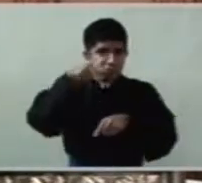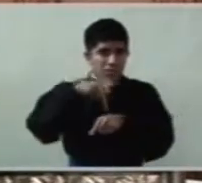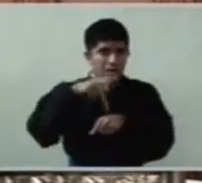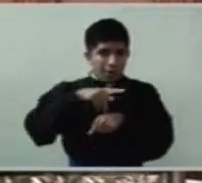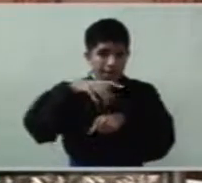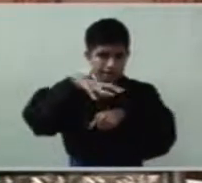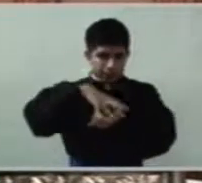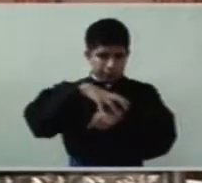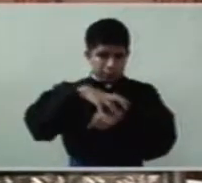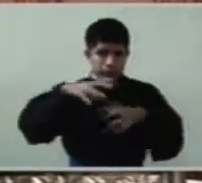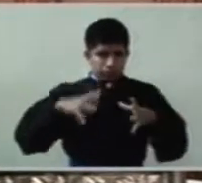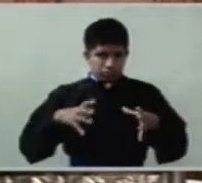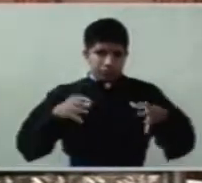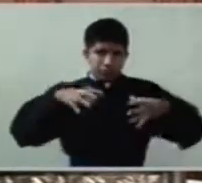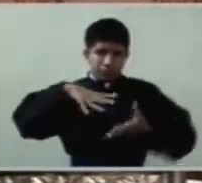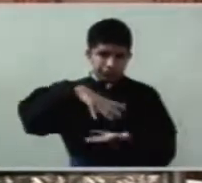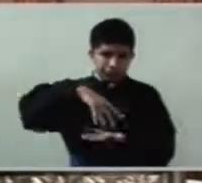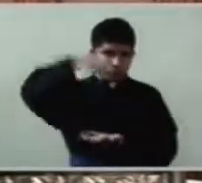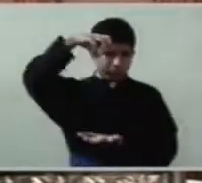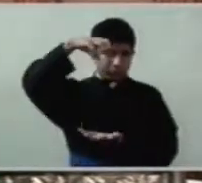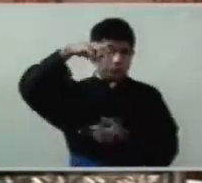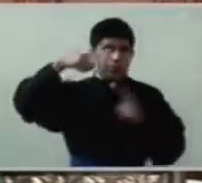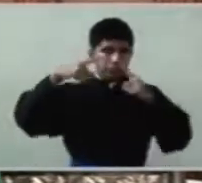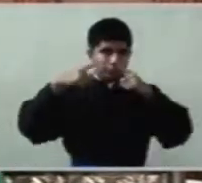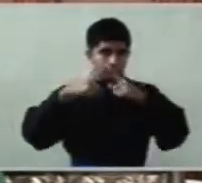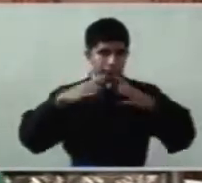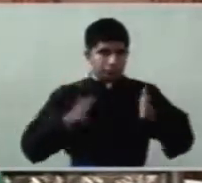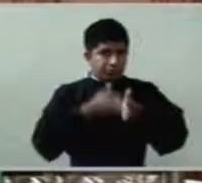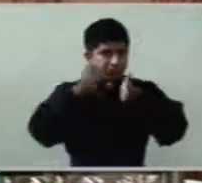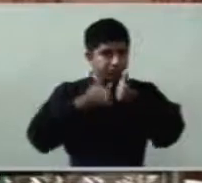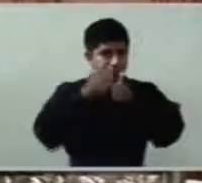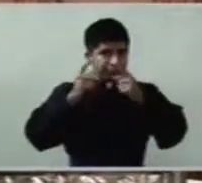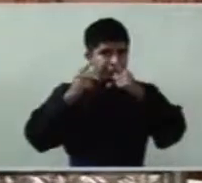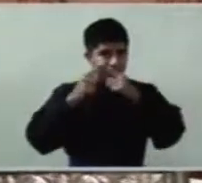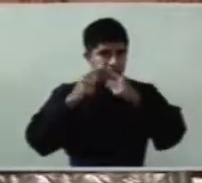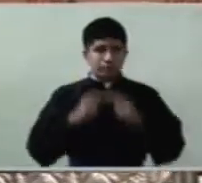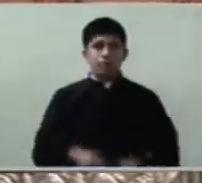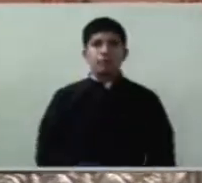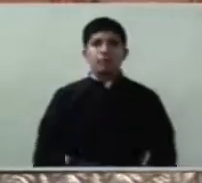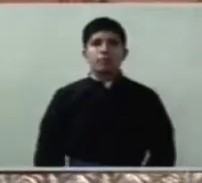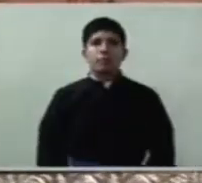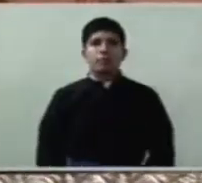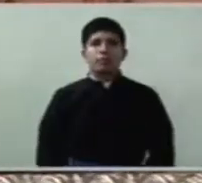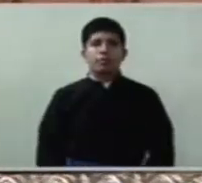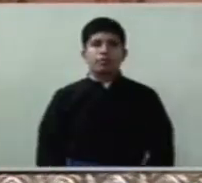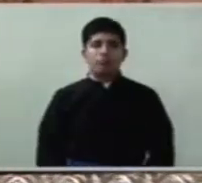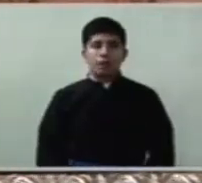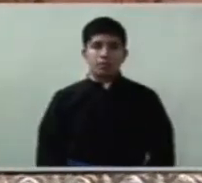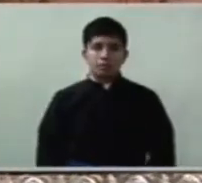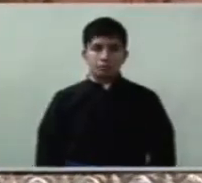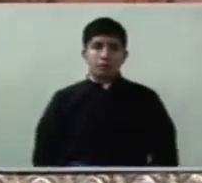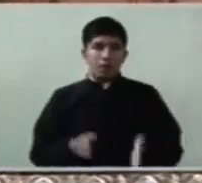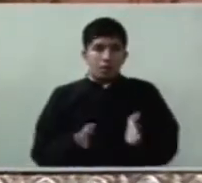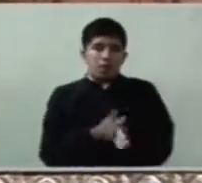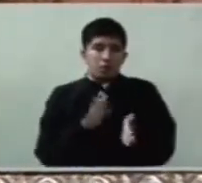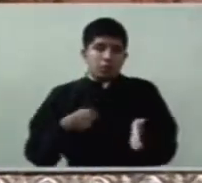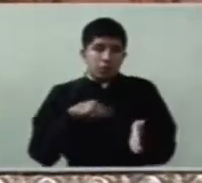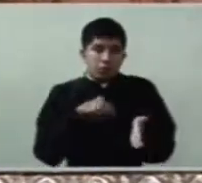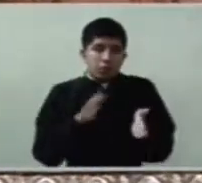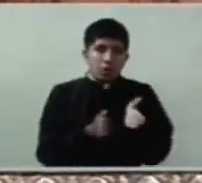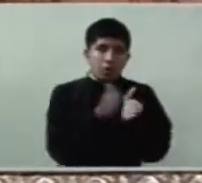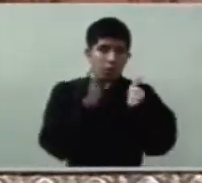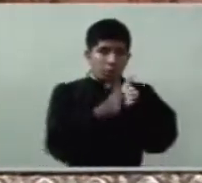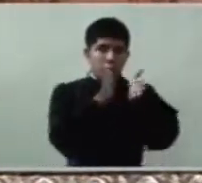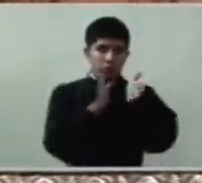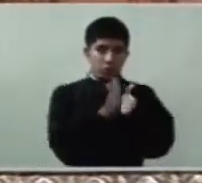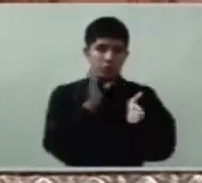es la piedra angular vamos a construir con él vamos a